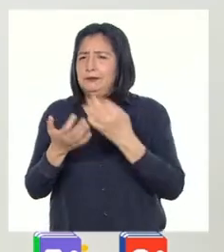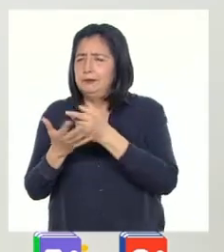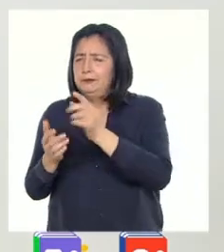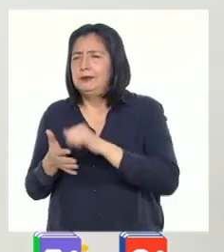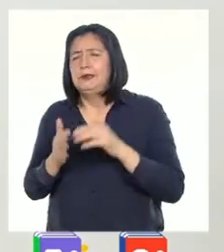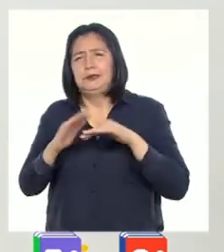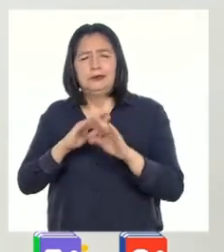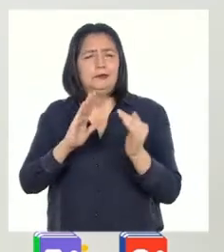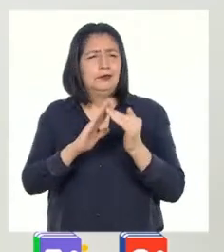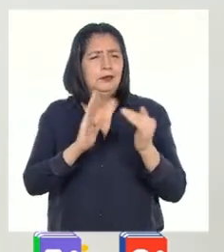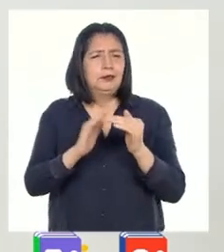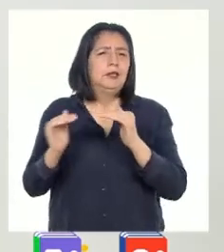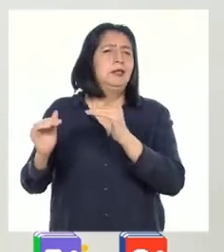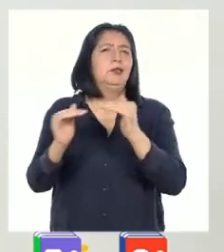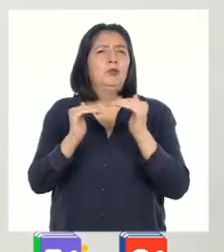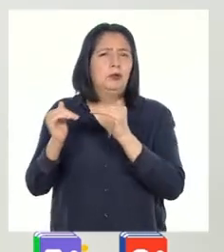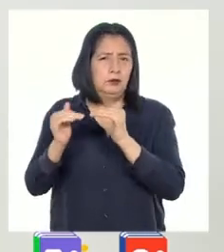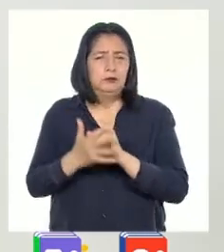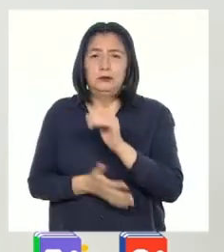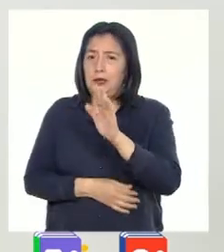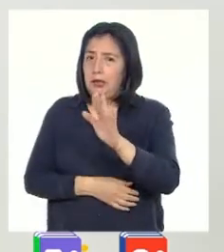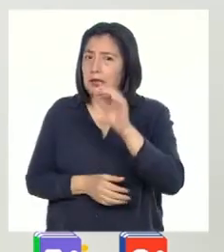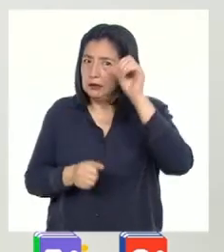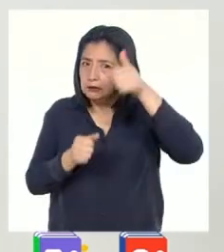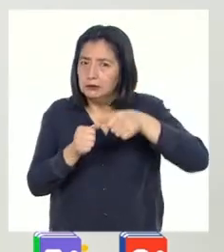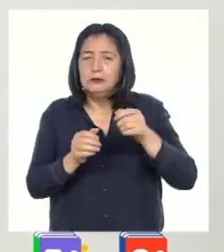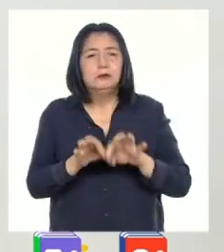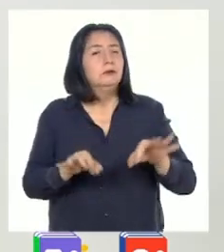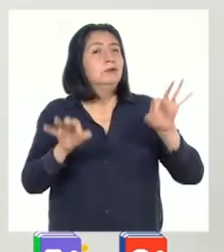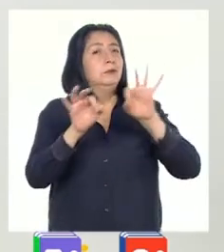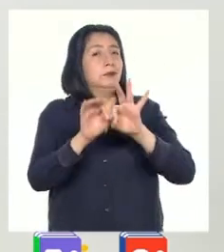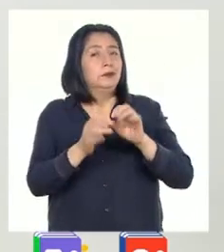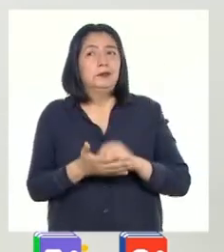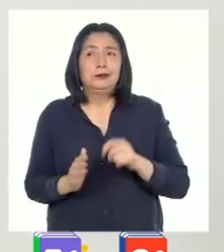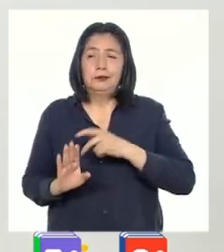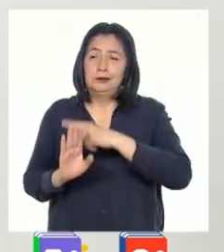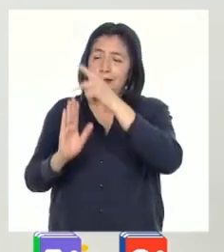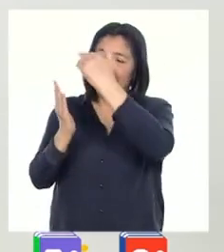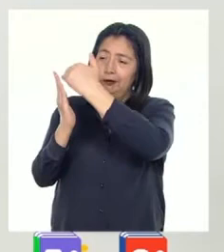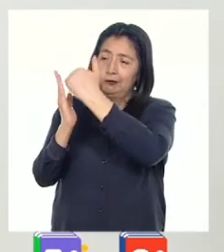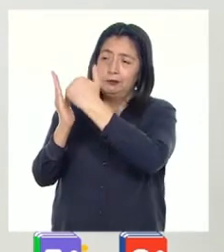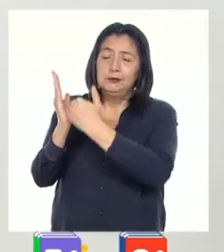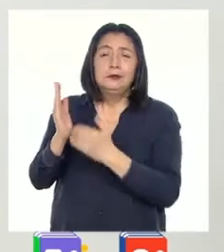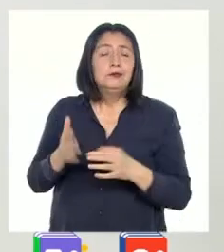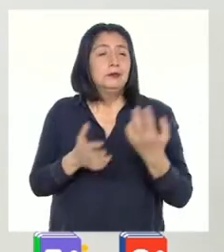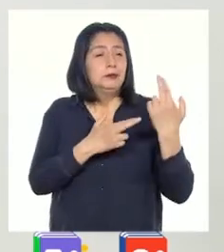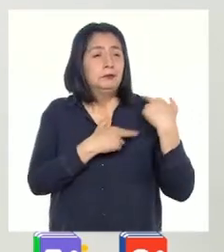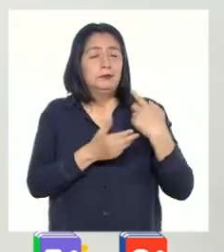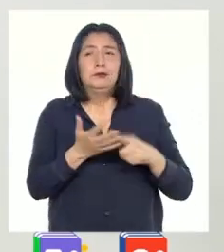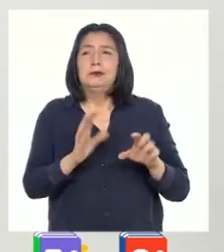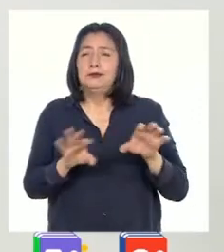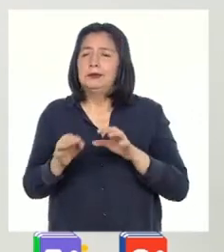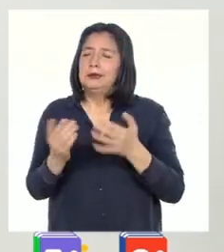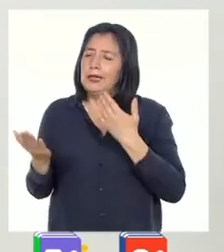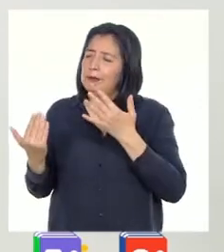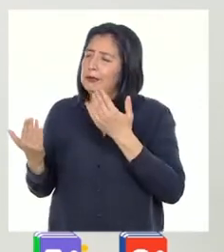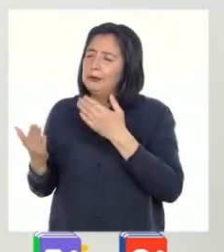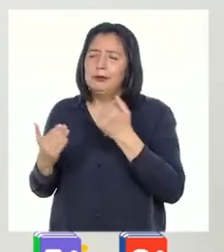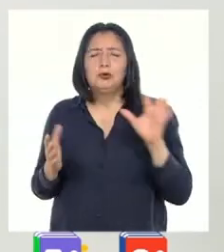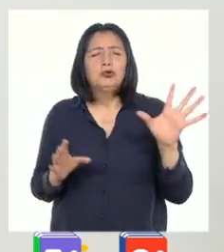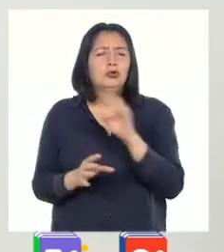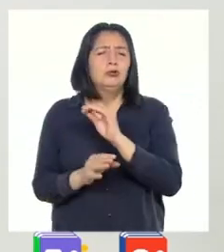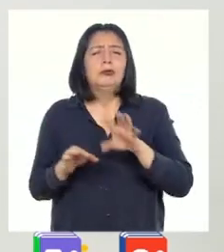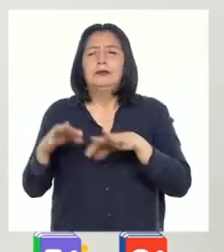Así es, Patricia. Recordemos algo importante. La programación de las tareas debe hacerse conversando entre